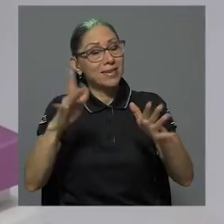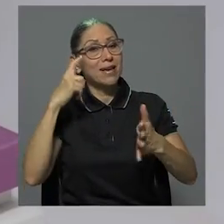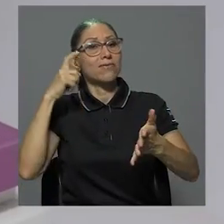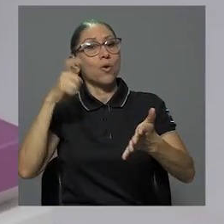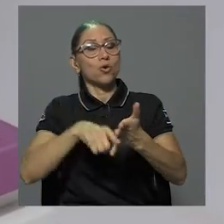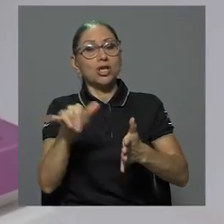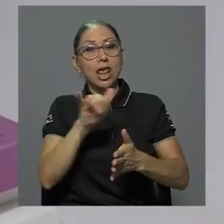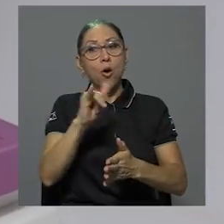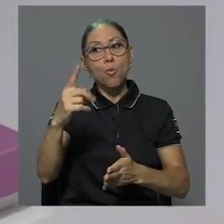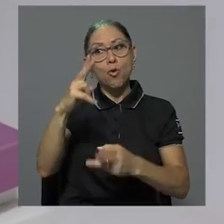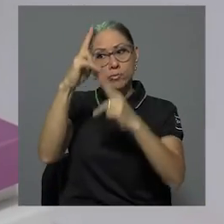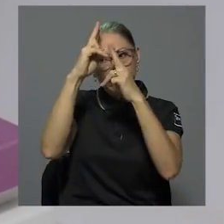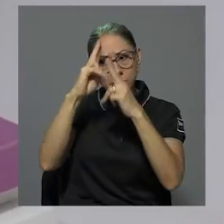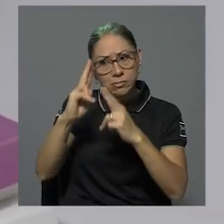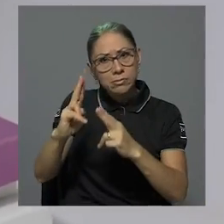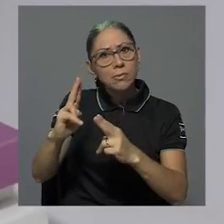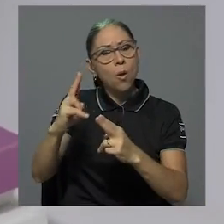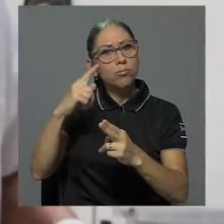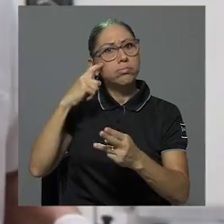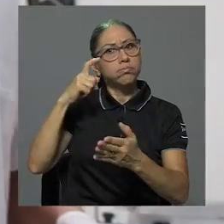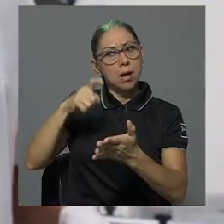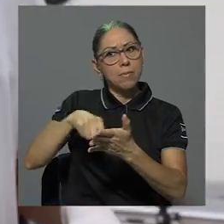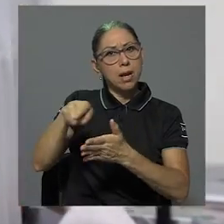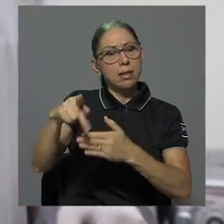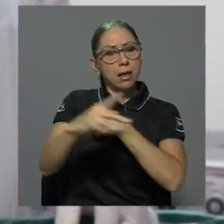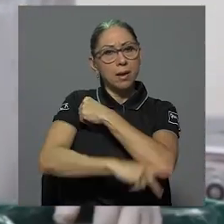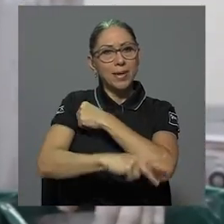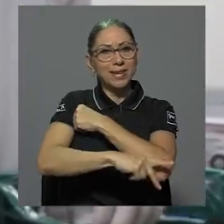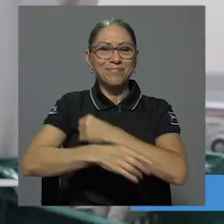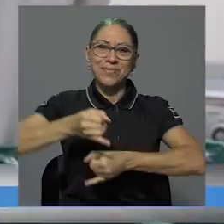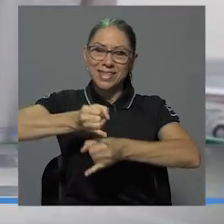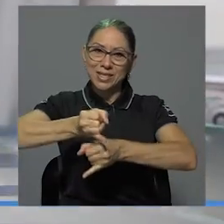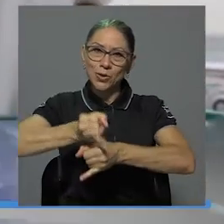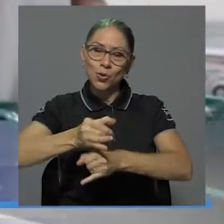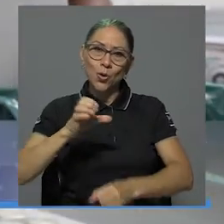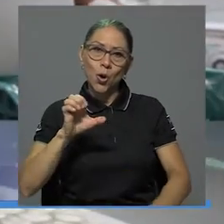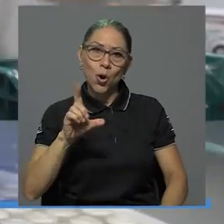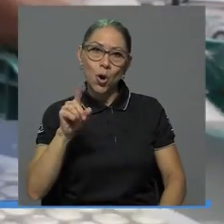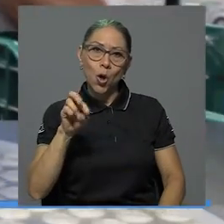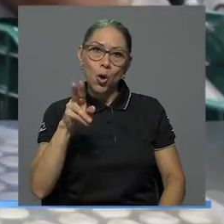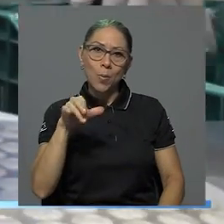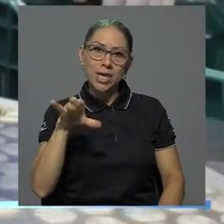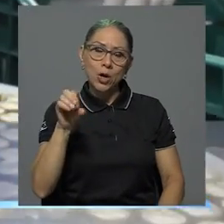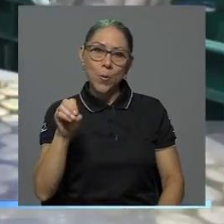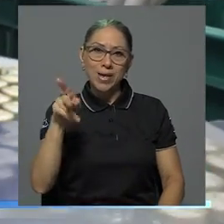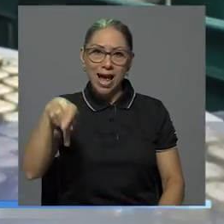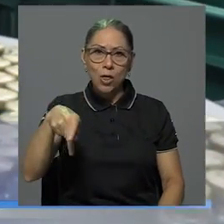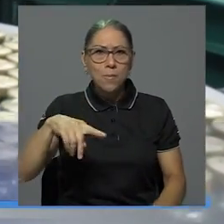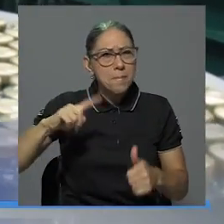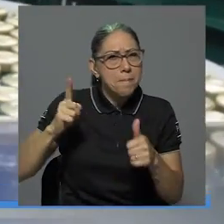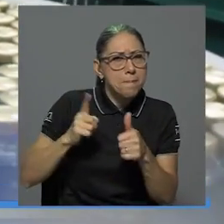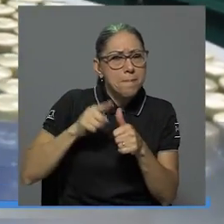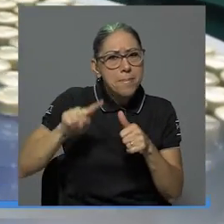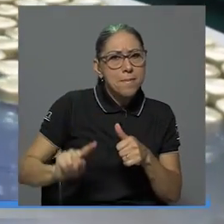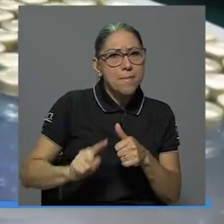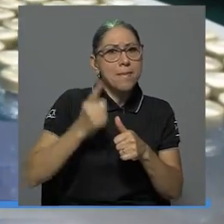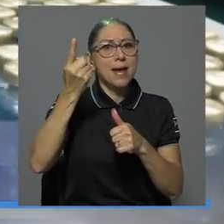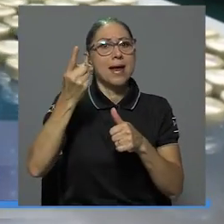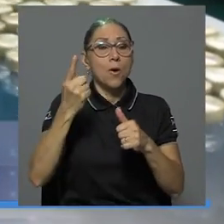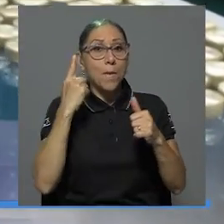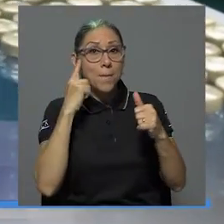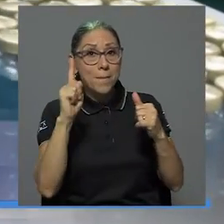benemérita de la patria, ¿verdad? El Instituto Clodomiro Picado fue pionero en el tratamiento contra los